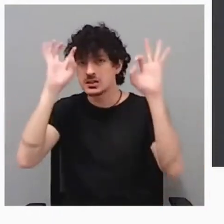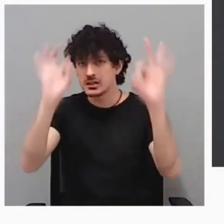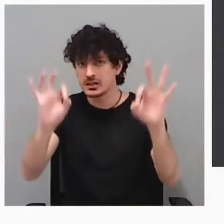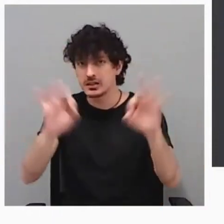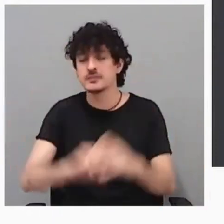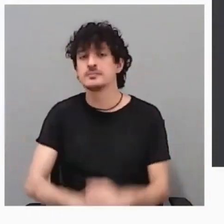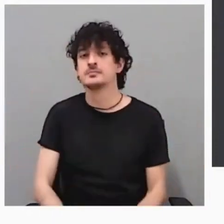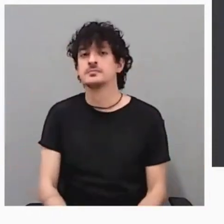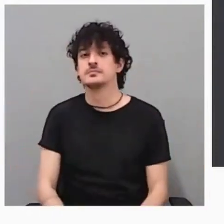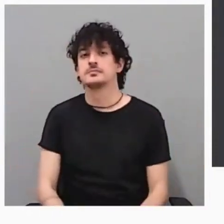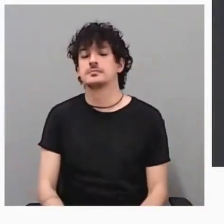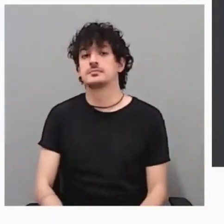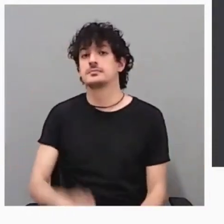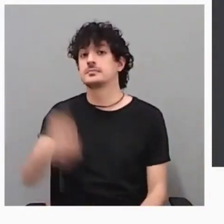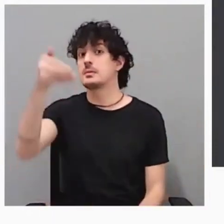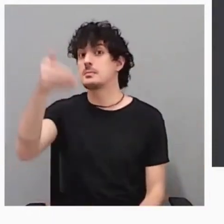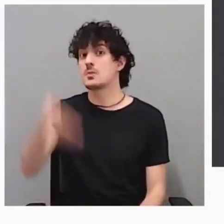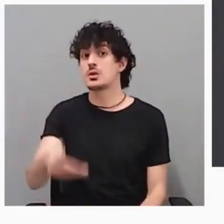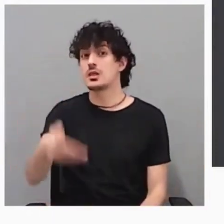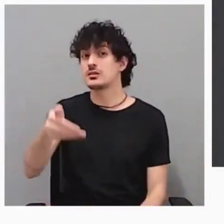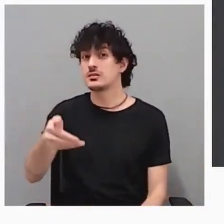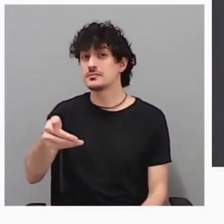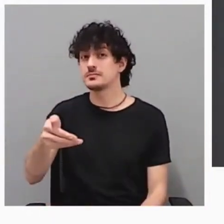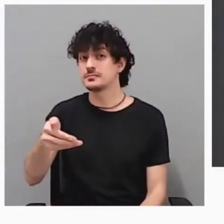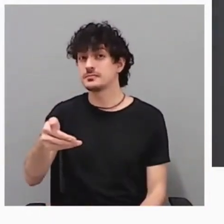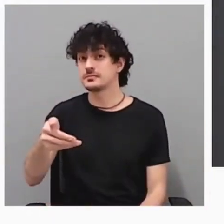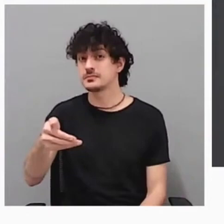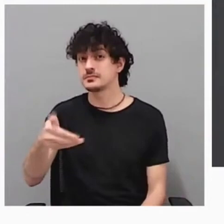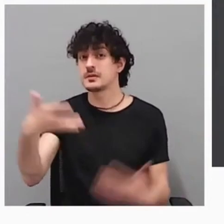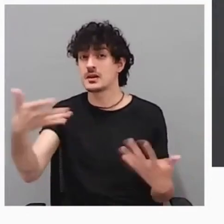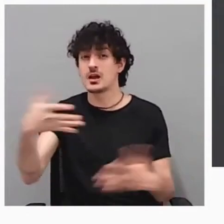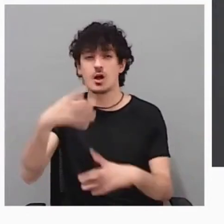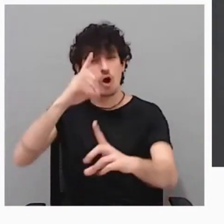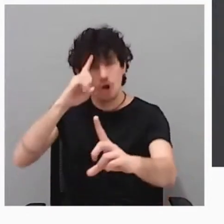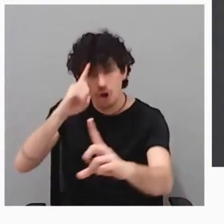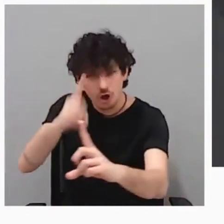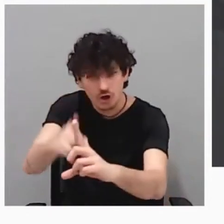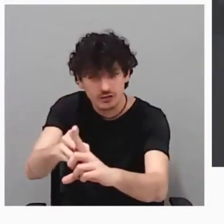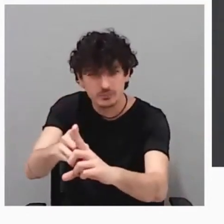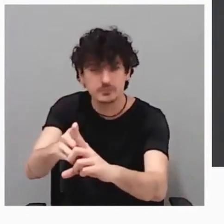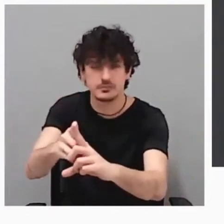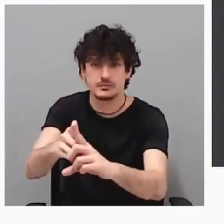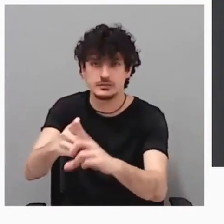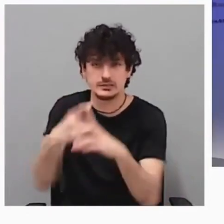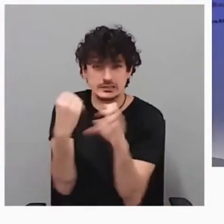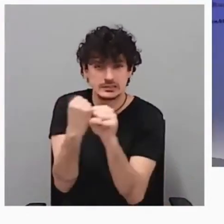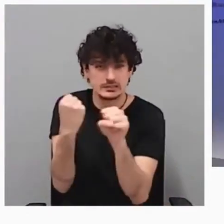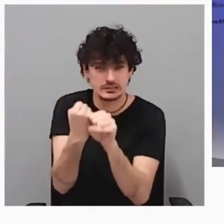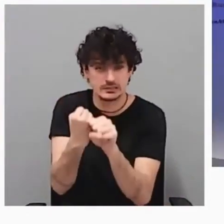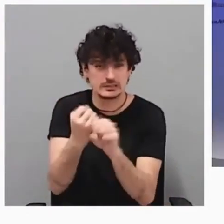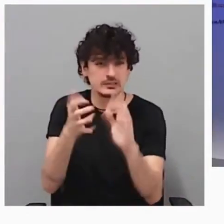es muy importante haber trabajado en el propósito, el tener unos valores desarrollados.